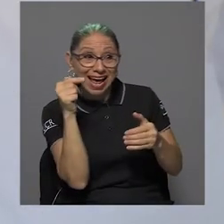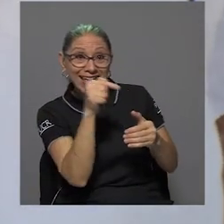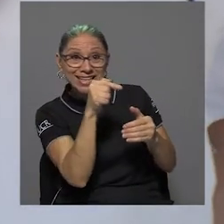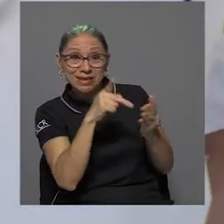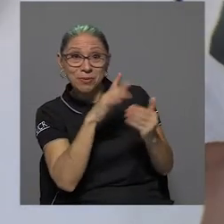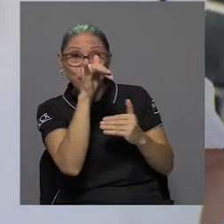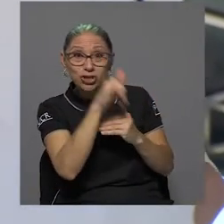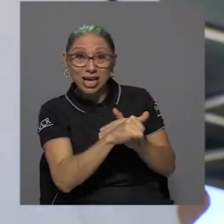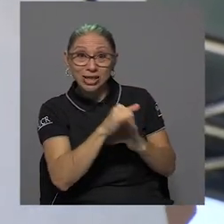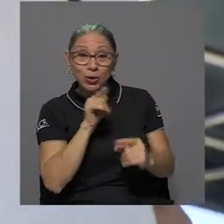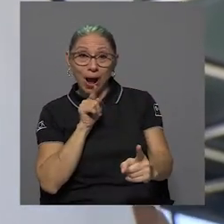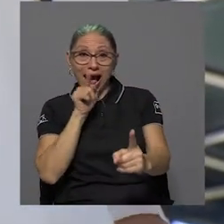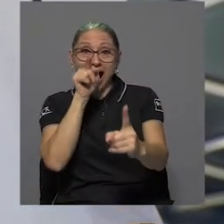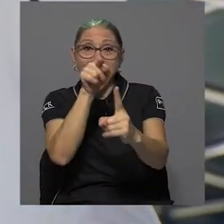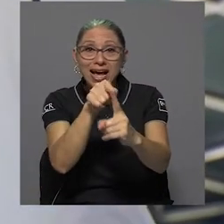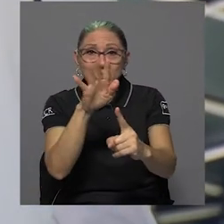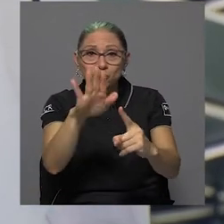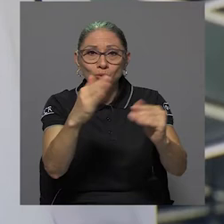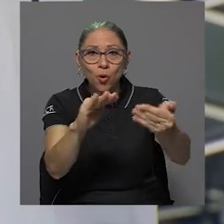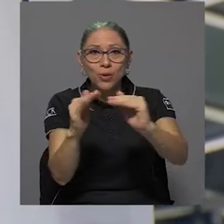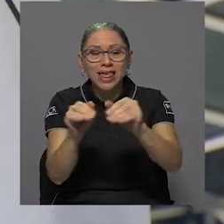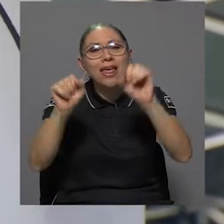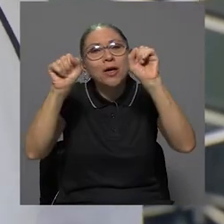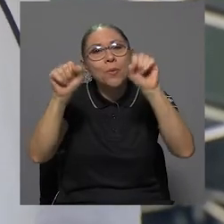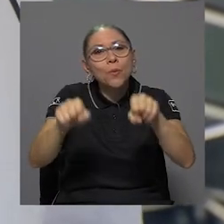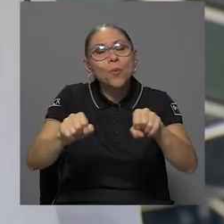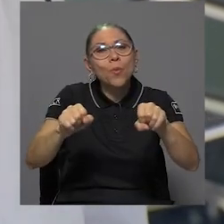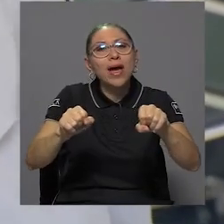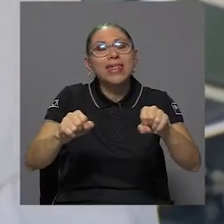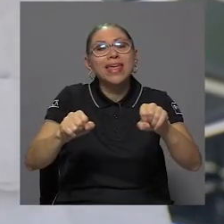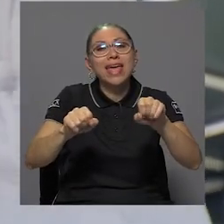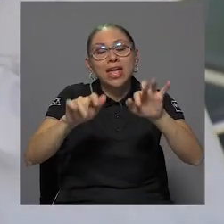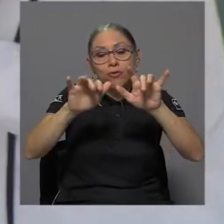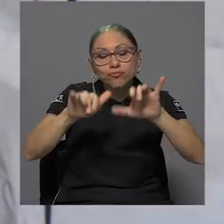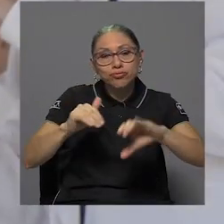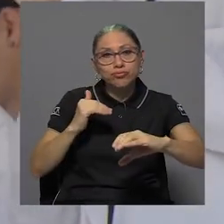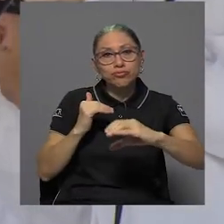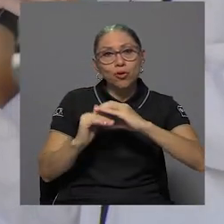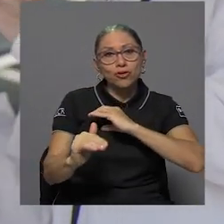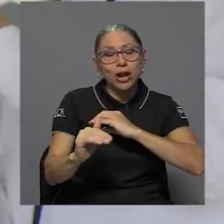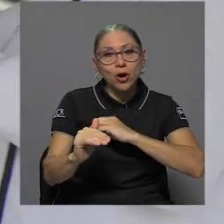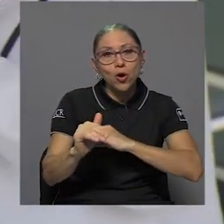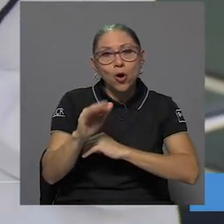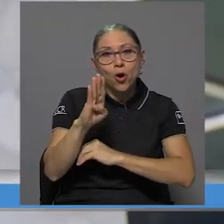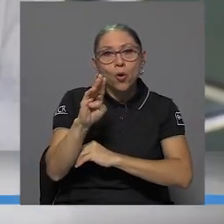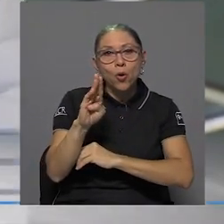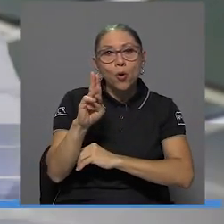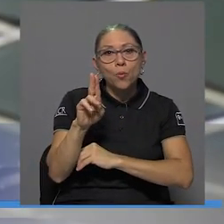este proyecto hasta su comunidad, puede comunicarse escribiendo al correo